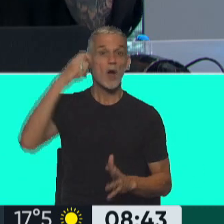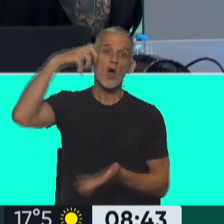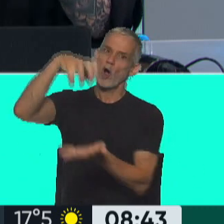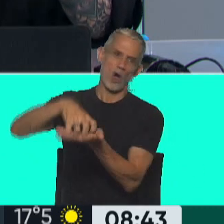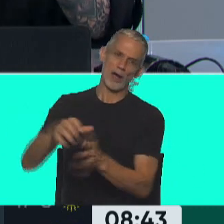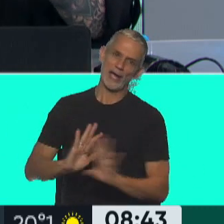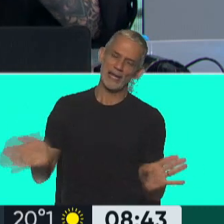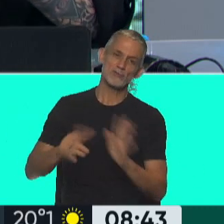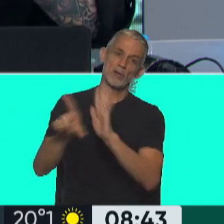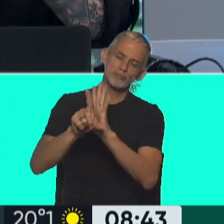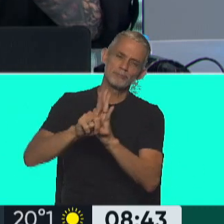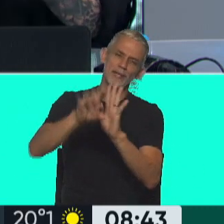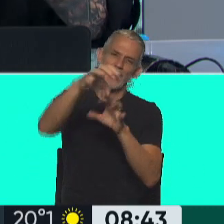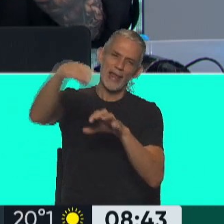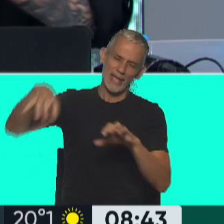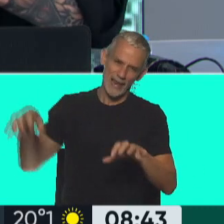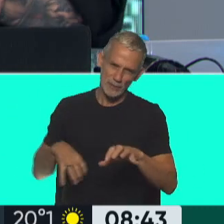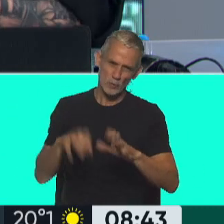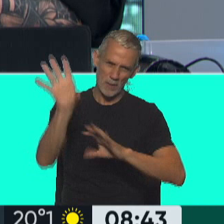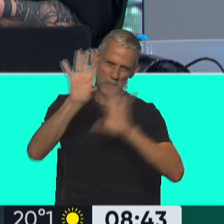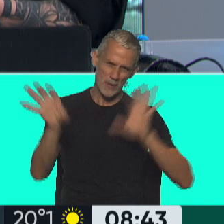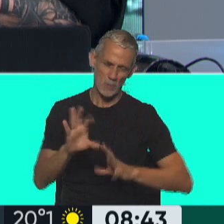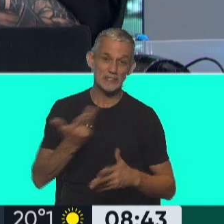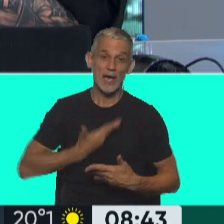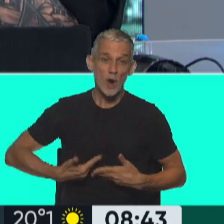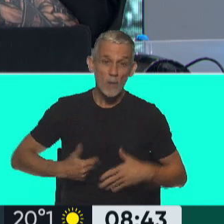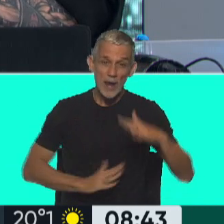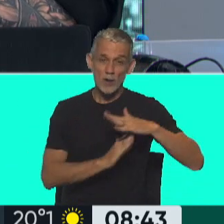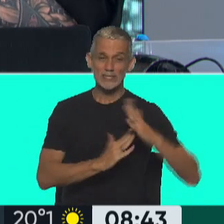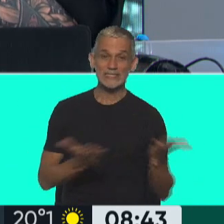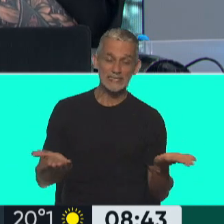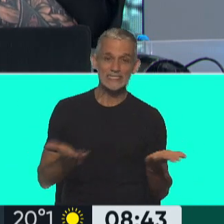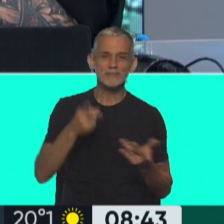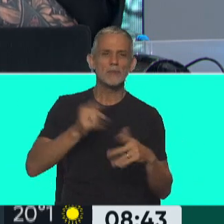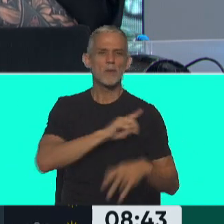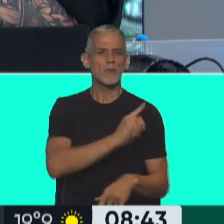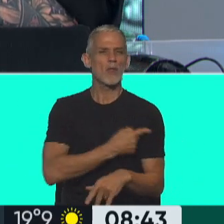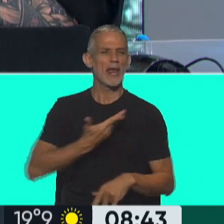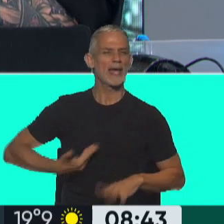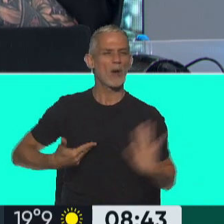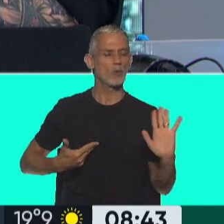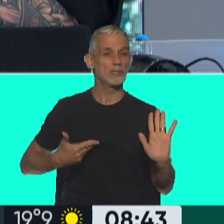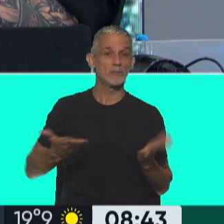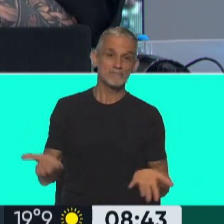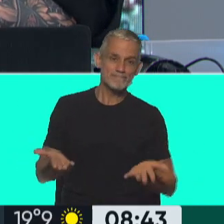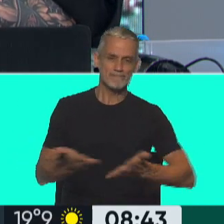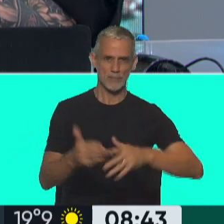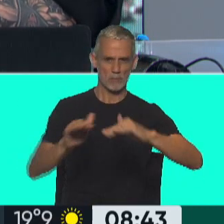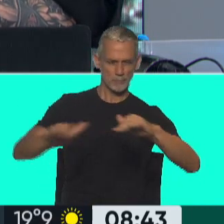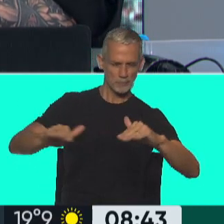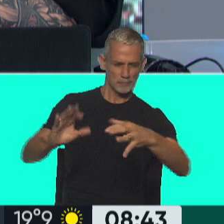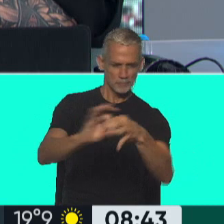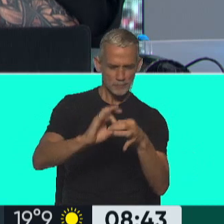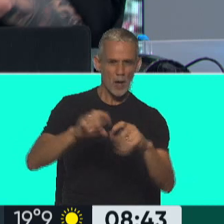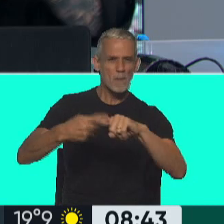Nacional, son las legislaturas, y que el gobierno es el ejecutivo. Pero lo cierto es que la mesa política